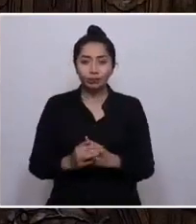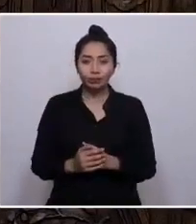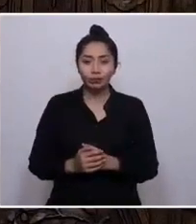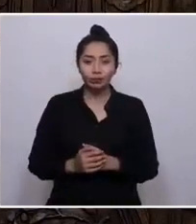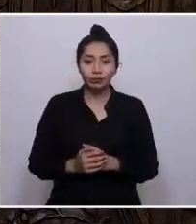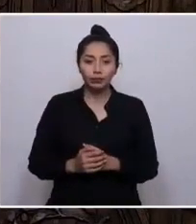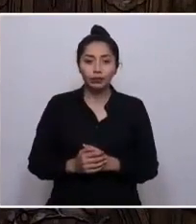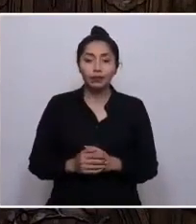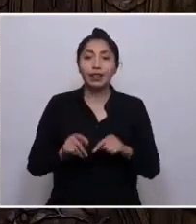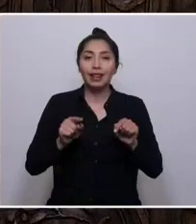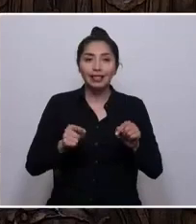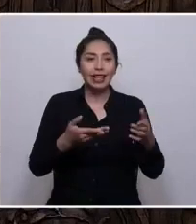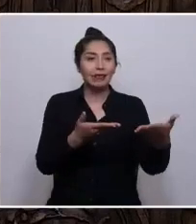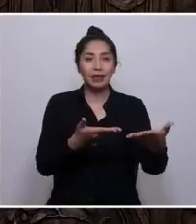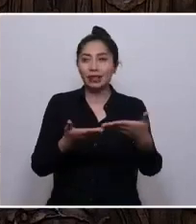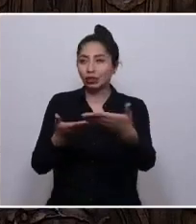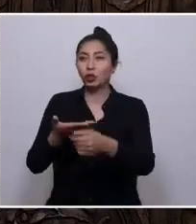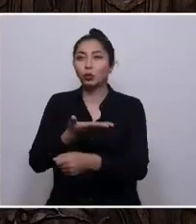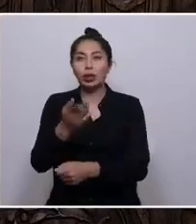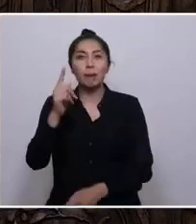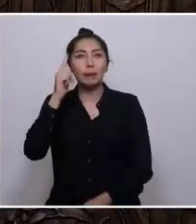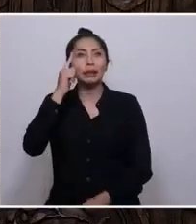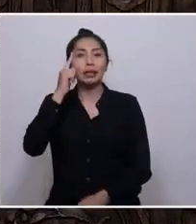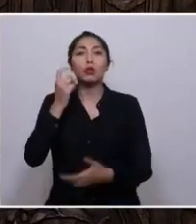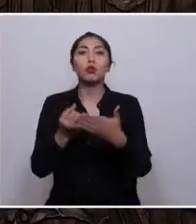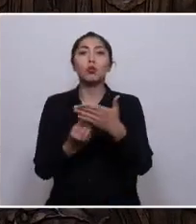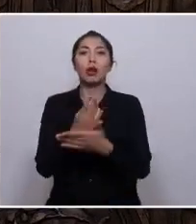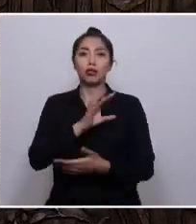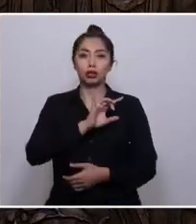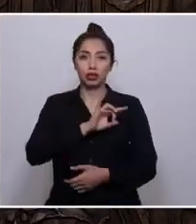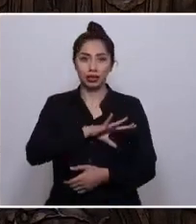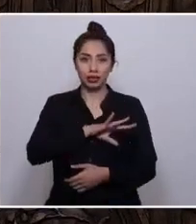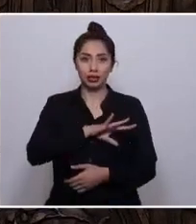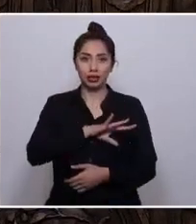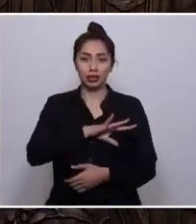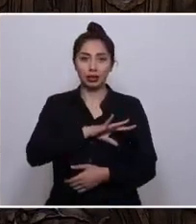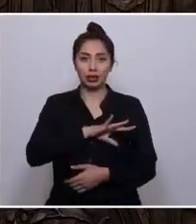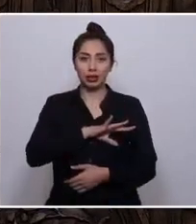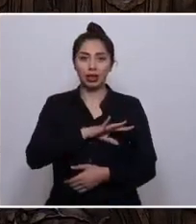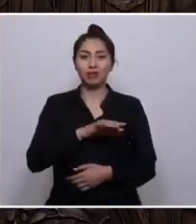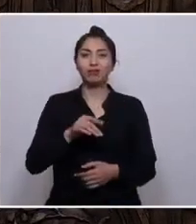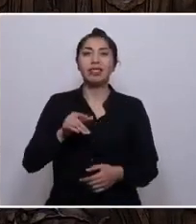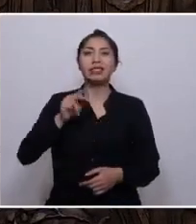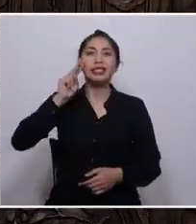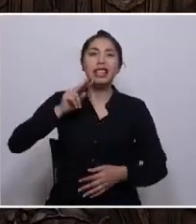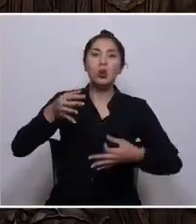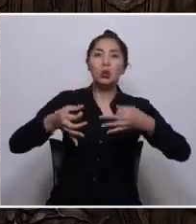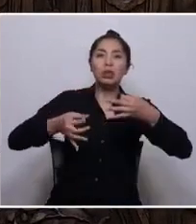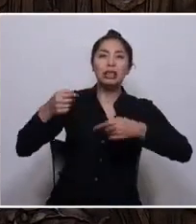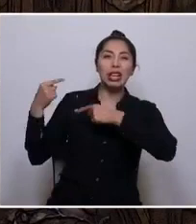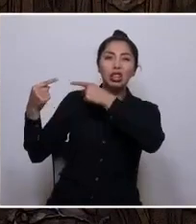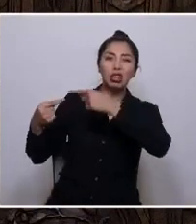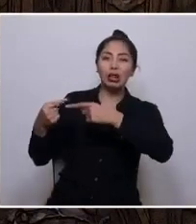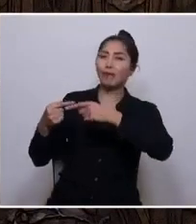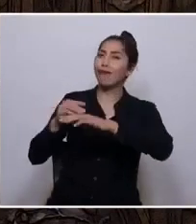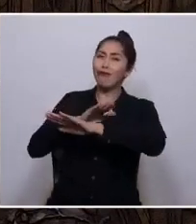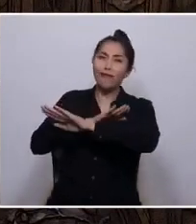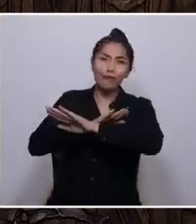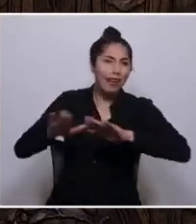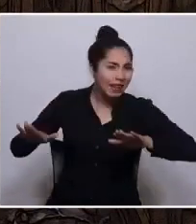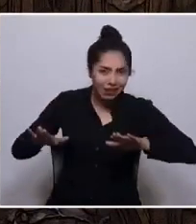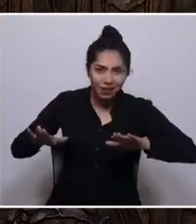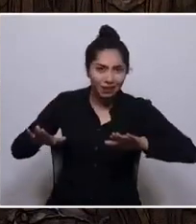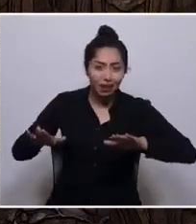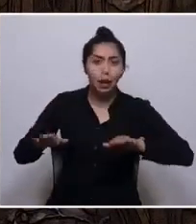Esa es la invitación a pensar en un nuevo Chile. Que ponga fin a las injusticias históricas. Que podamos vivir